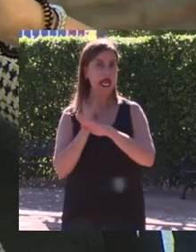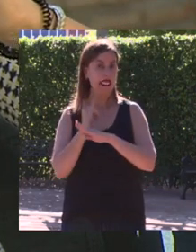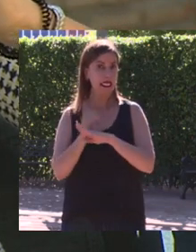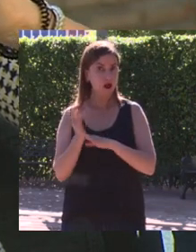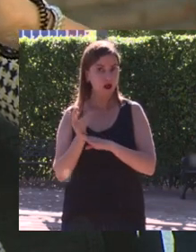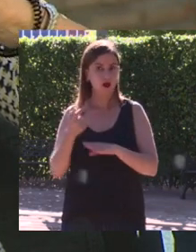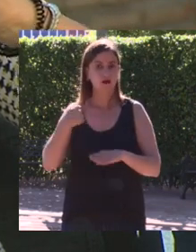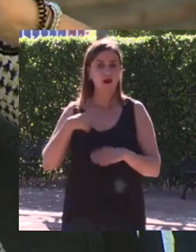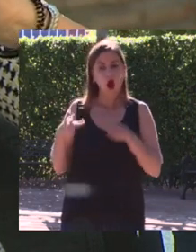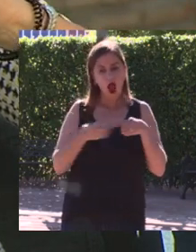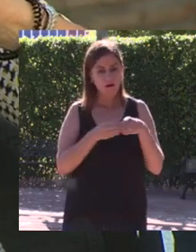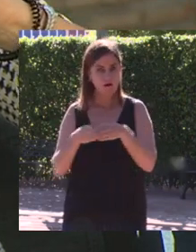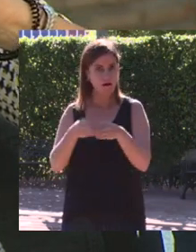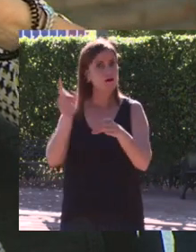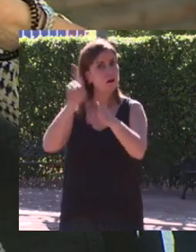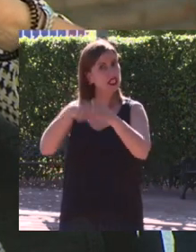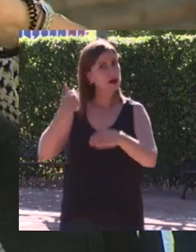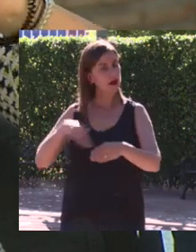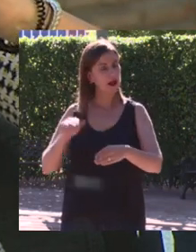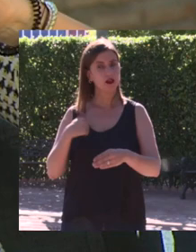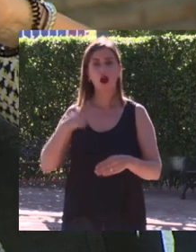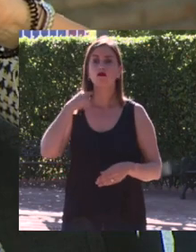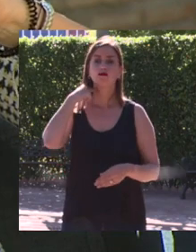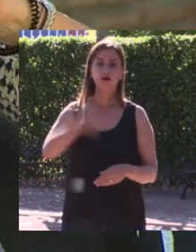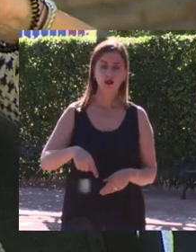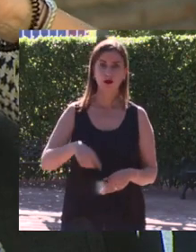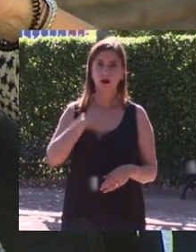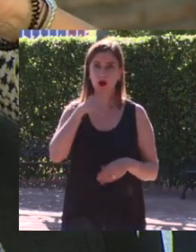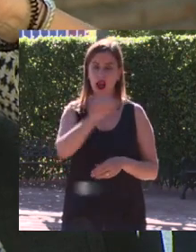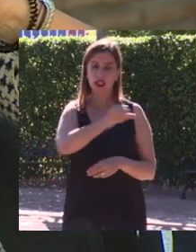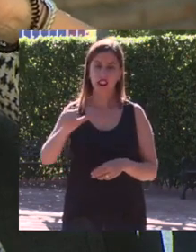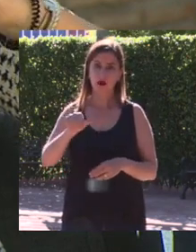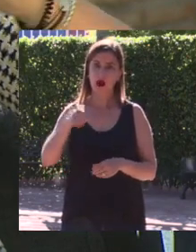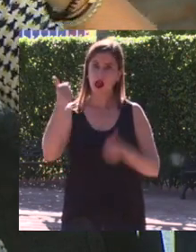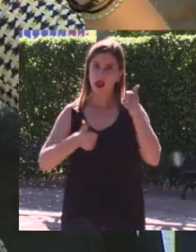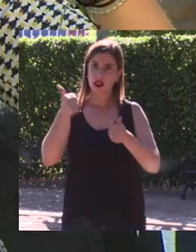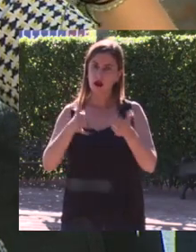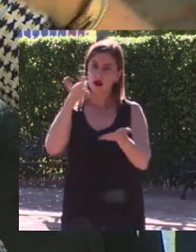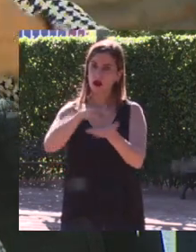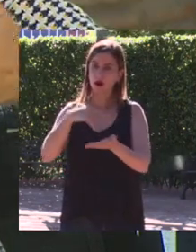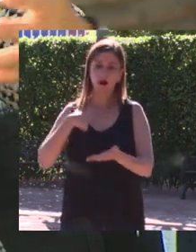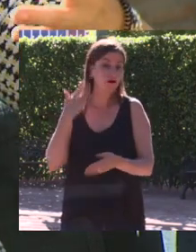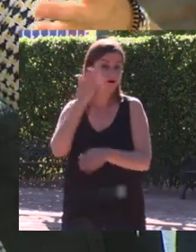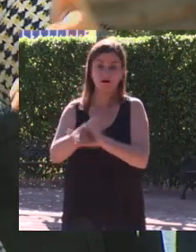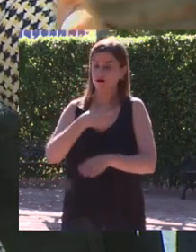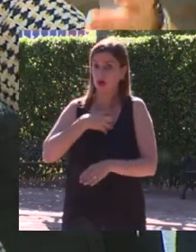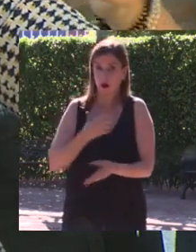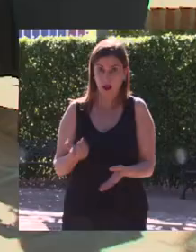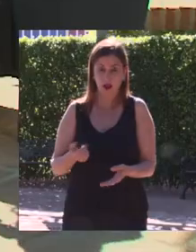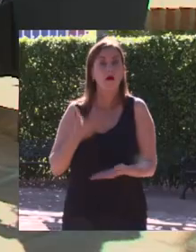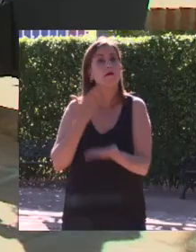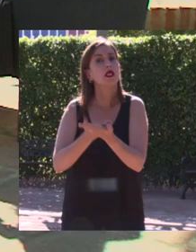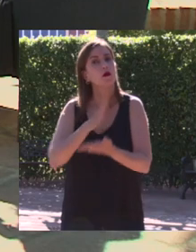regateaba a mí me llegaron a suspender por no estar la semana de exámenes y luego cuando fui a pedir por favor que me